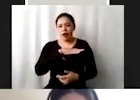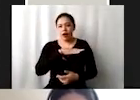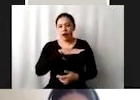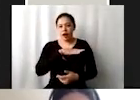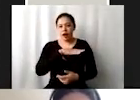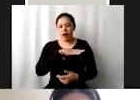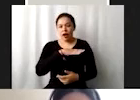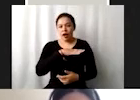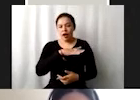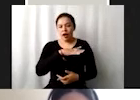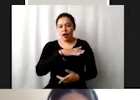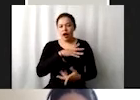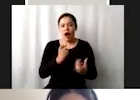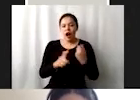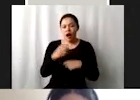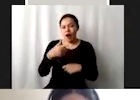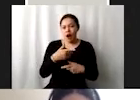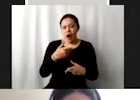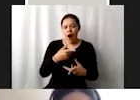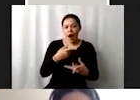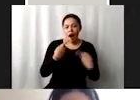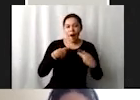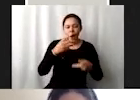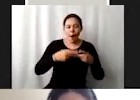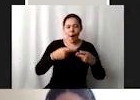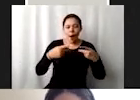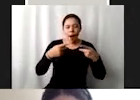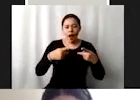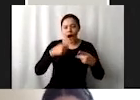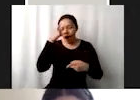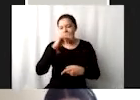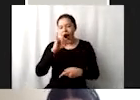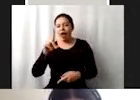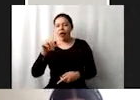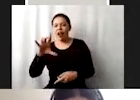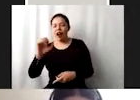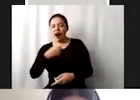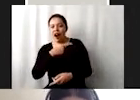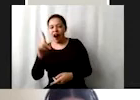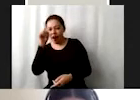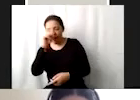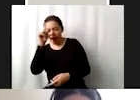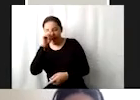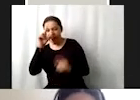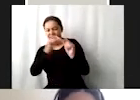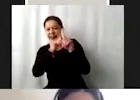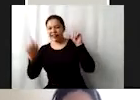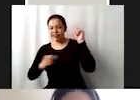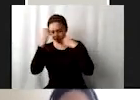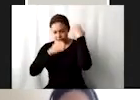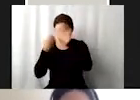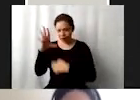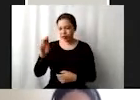nuestro ejecutivo con por ejemplo las cifras que sacó el índice de la pobreza del Consejo Nacional de Evaluación o del CONEVAL.